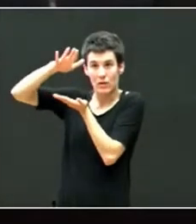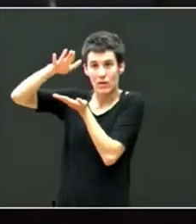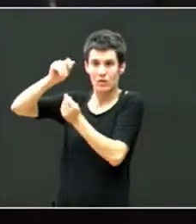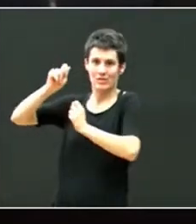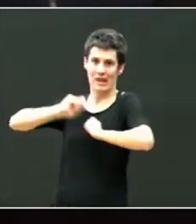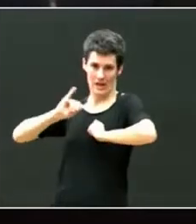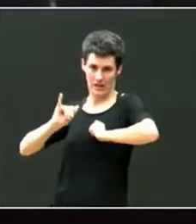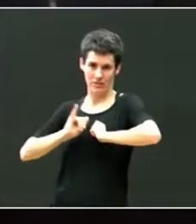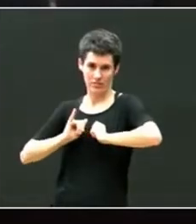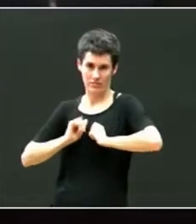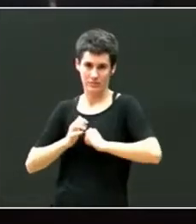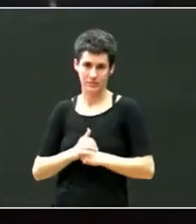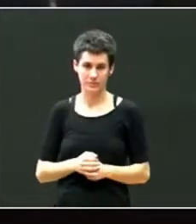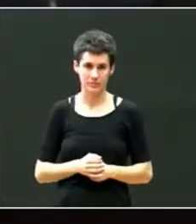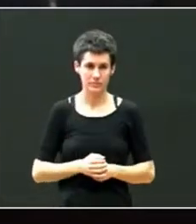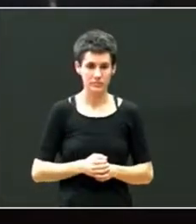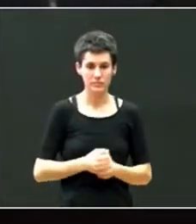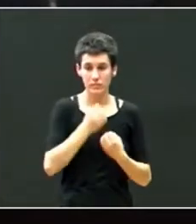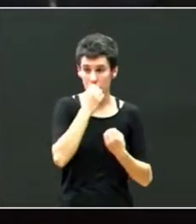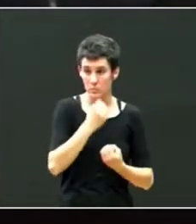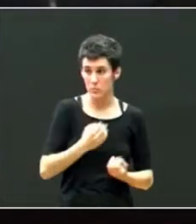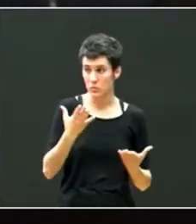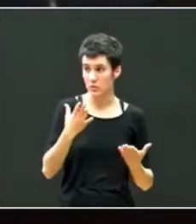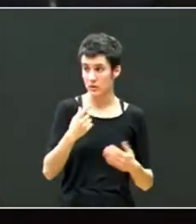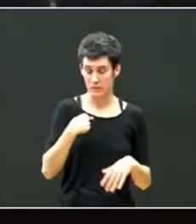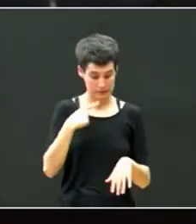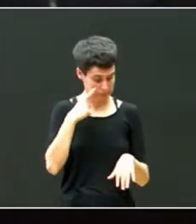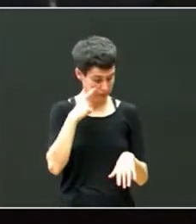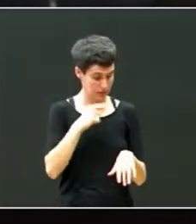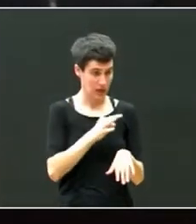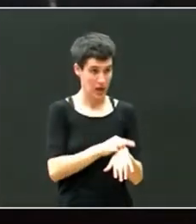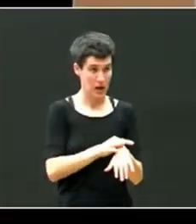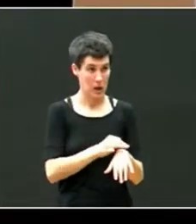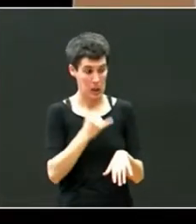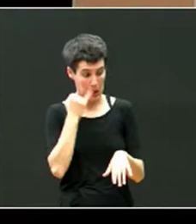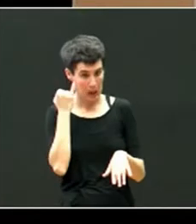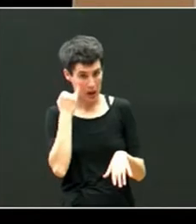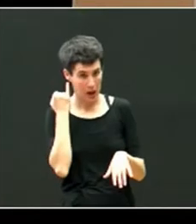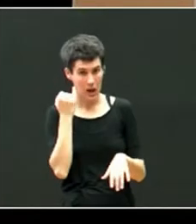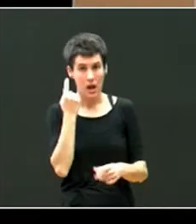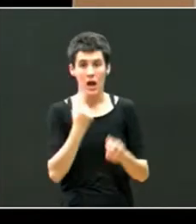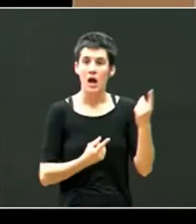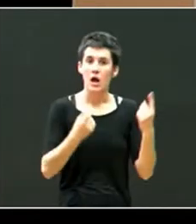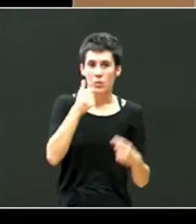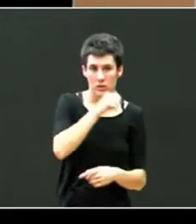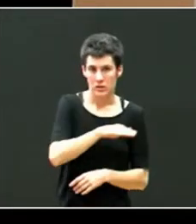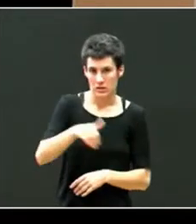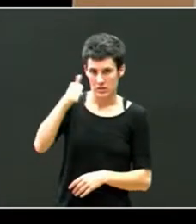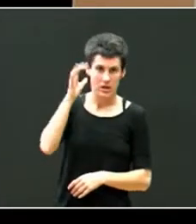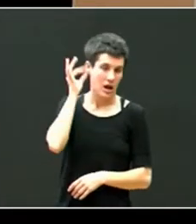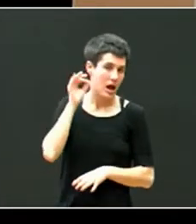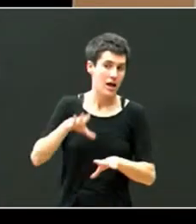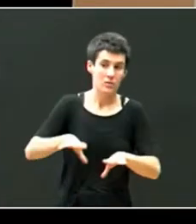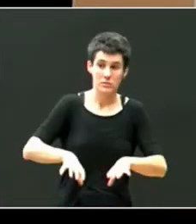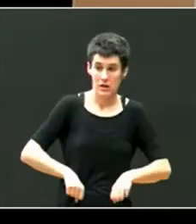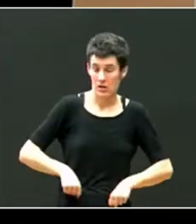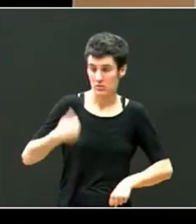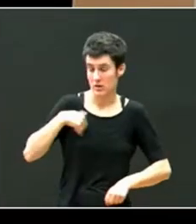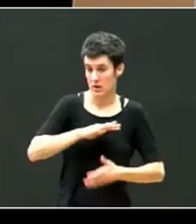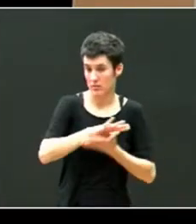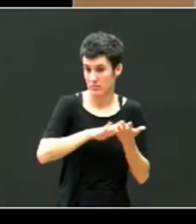muy bien pues voy mirando el reloj vale algunos niños y niñas adoptados pues ya hemos dicho